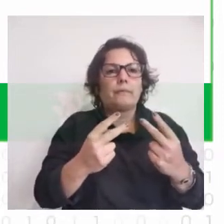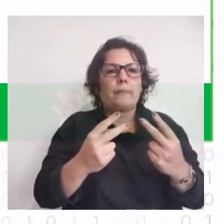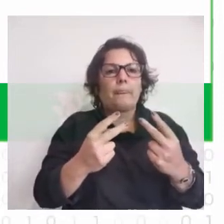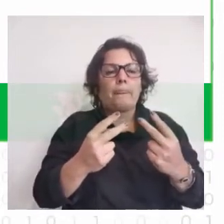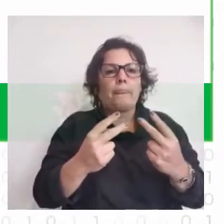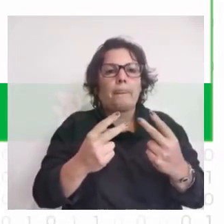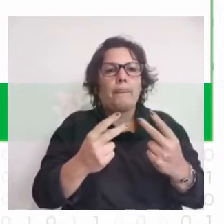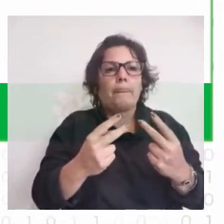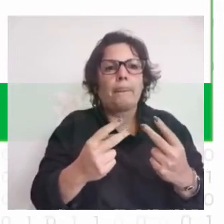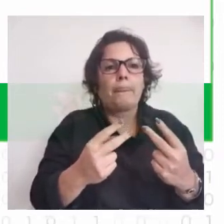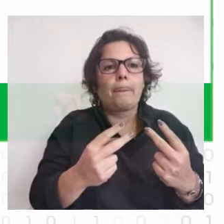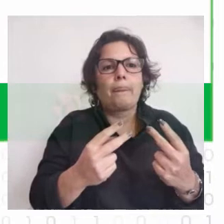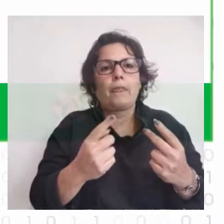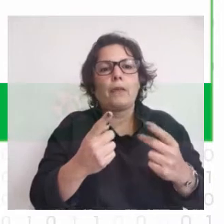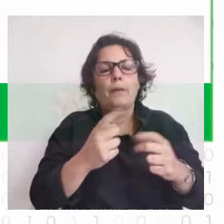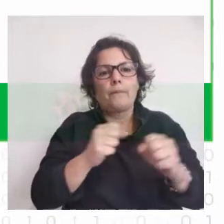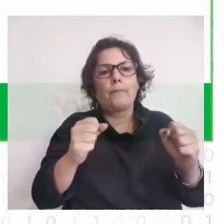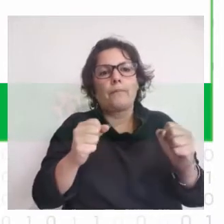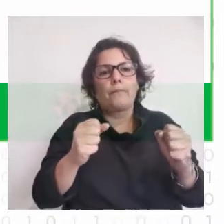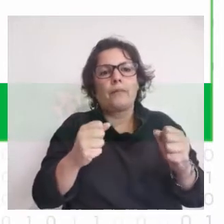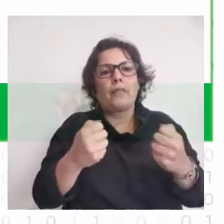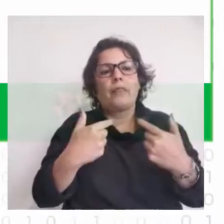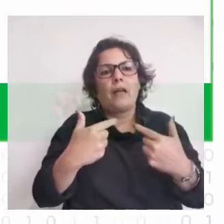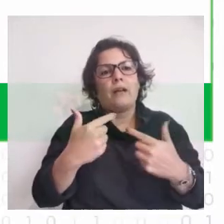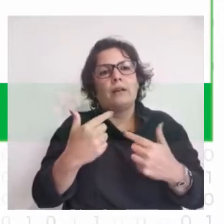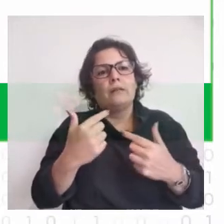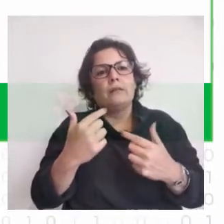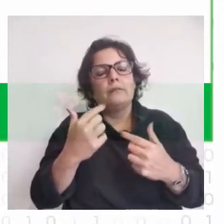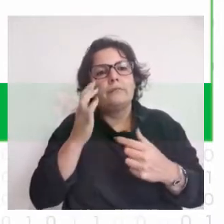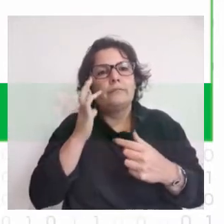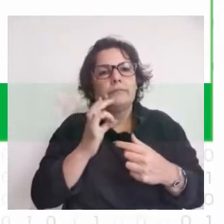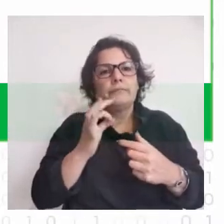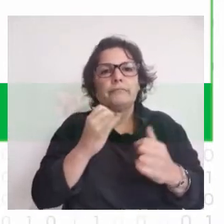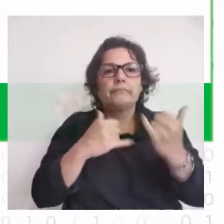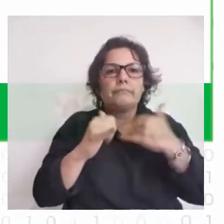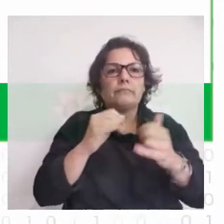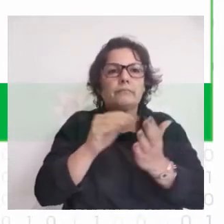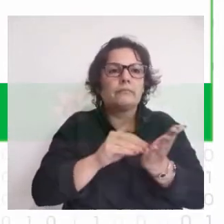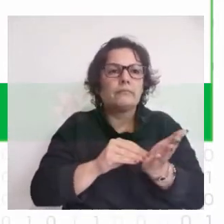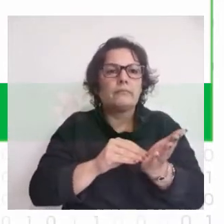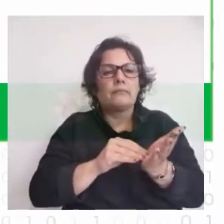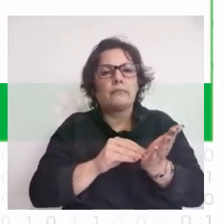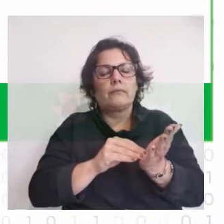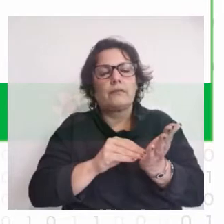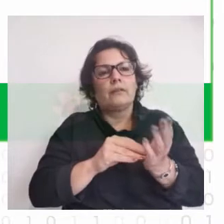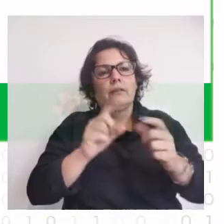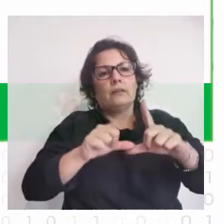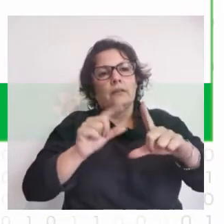es poder llevar a cabo el proceso de datos estadísticos